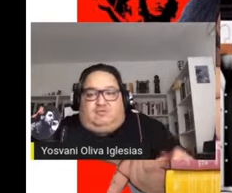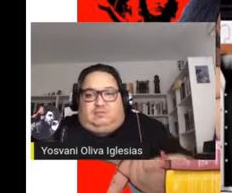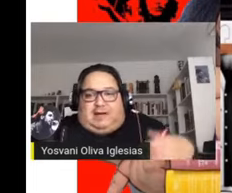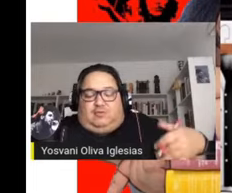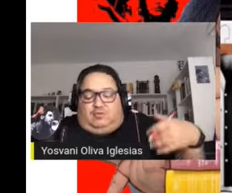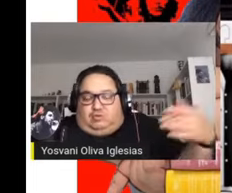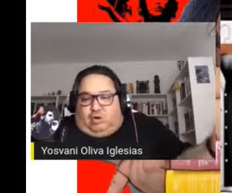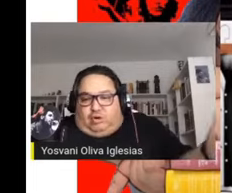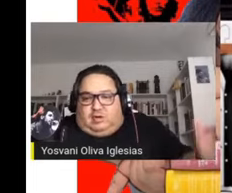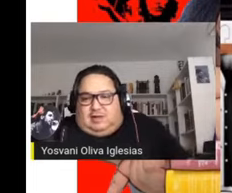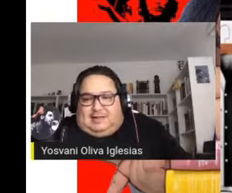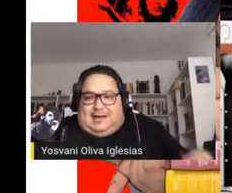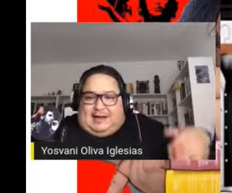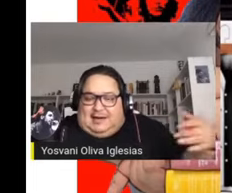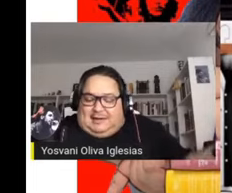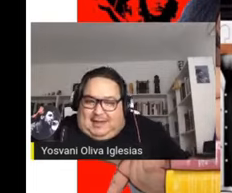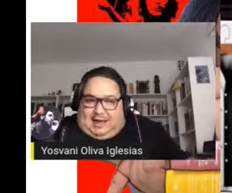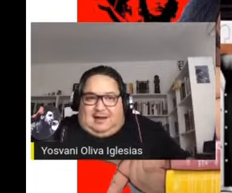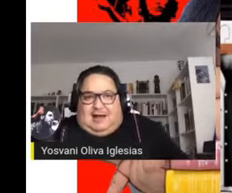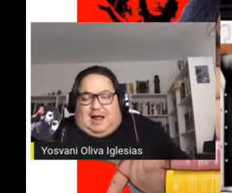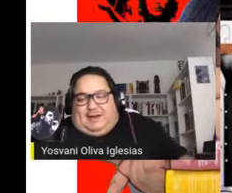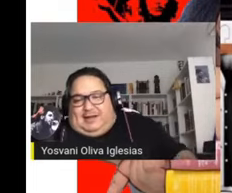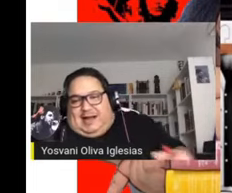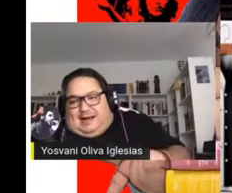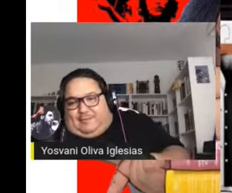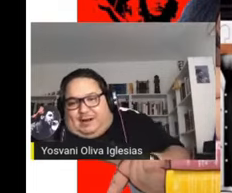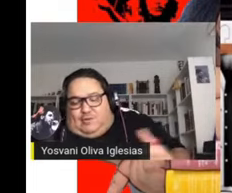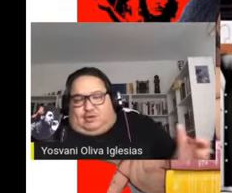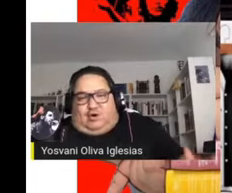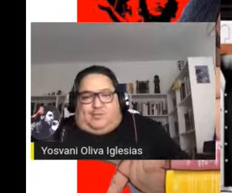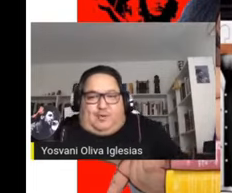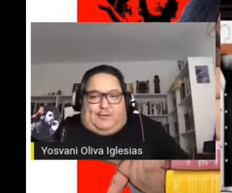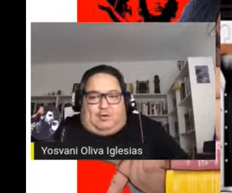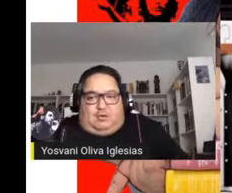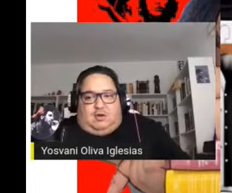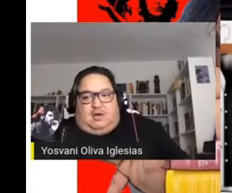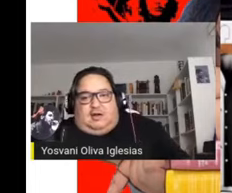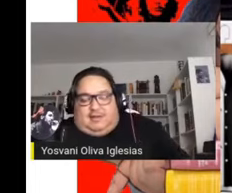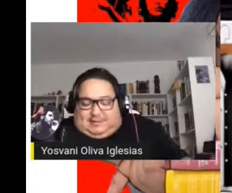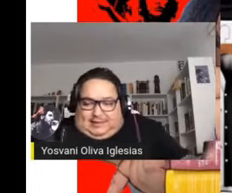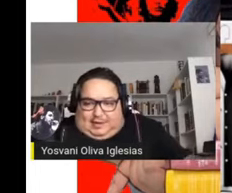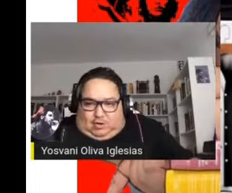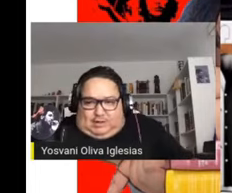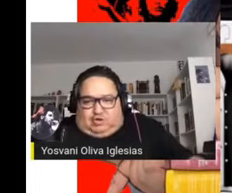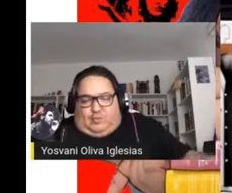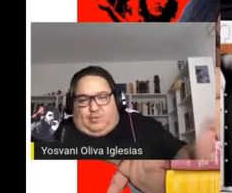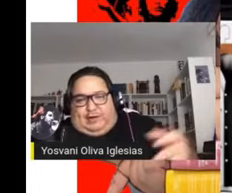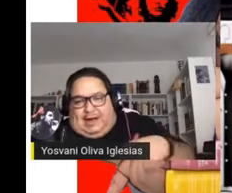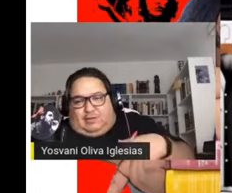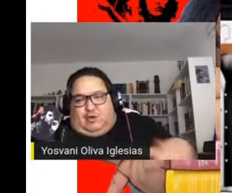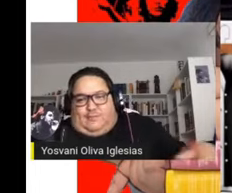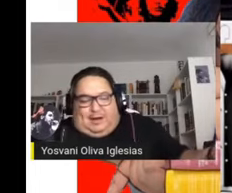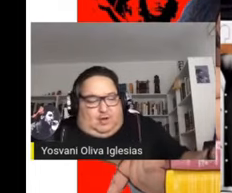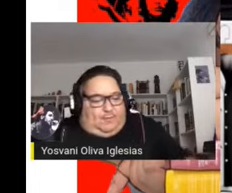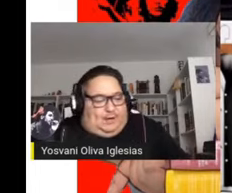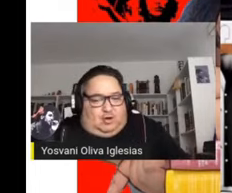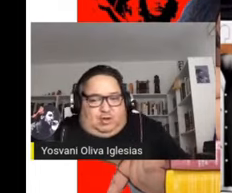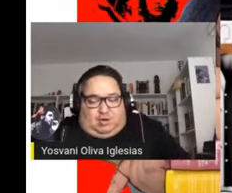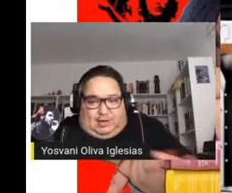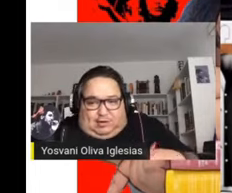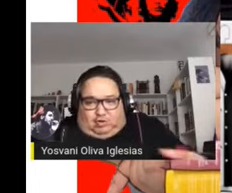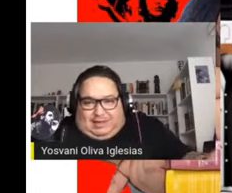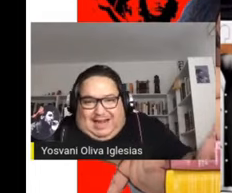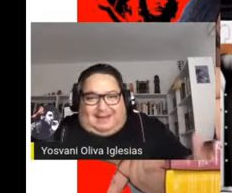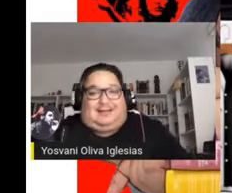fue un traductor de la realidad americana para nuestros pueblos, y sí que lo hizo publicando en varios